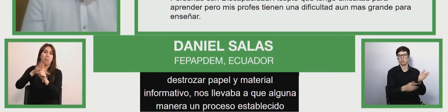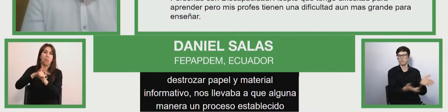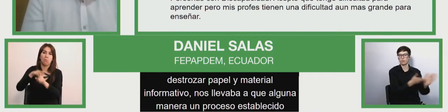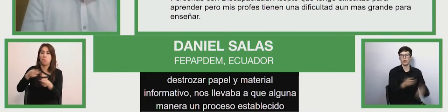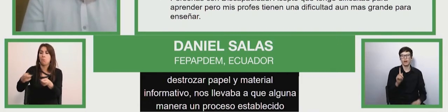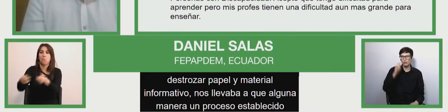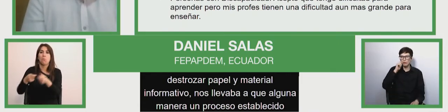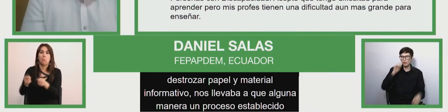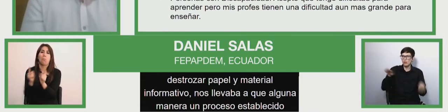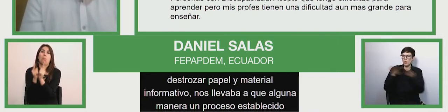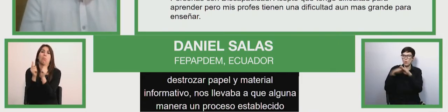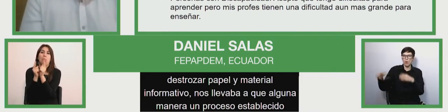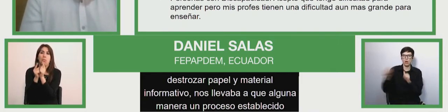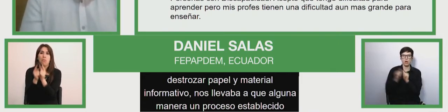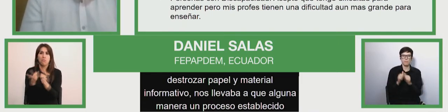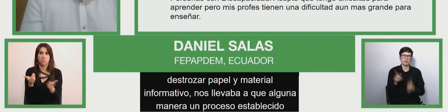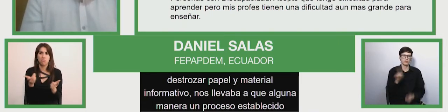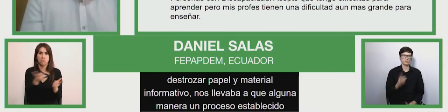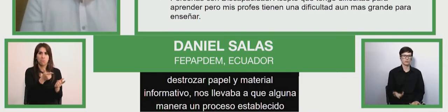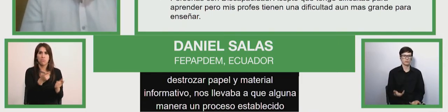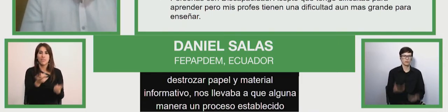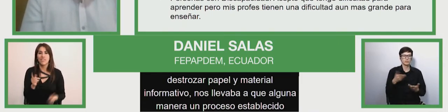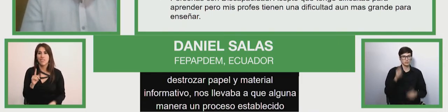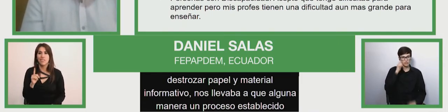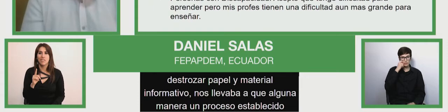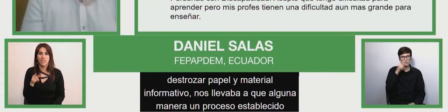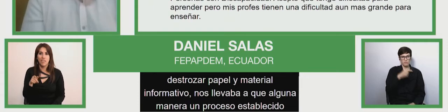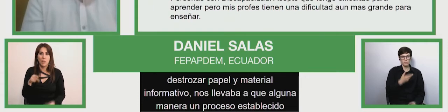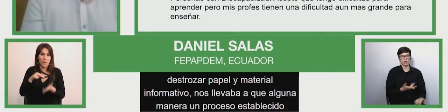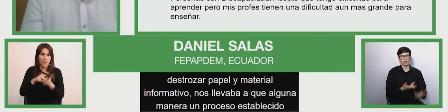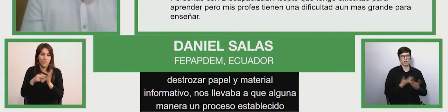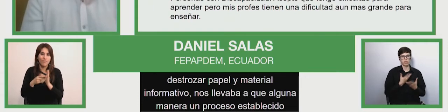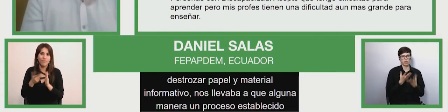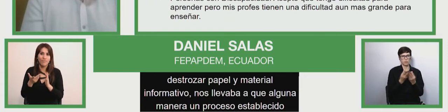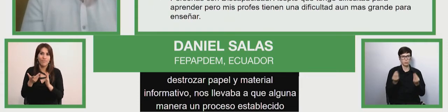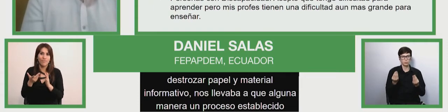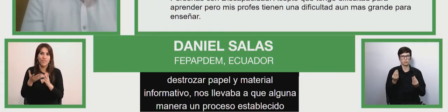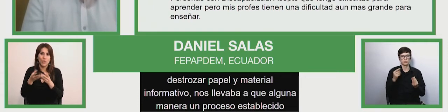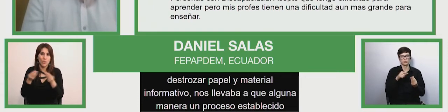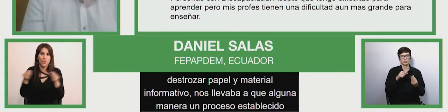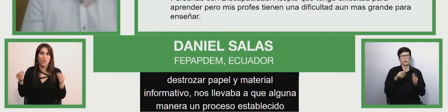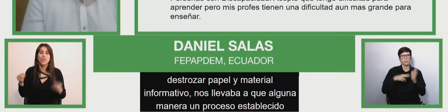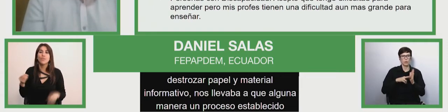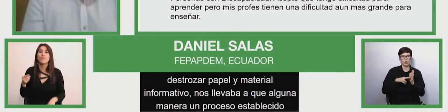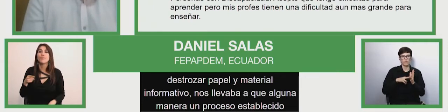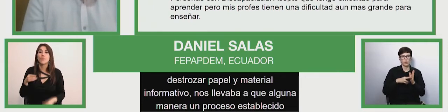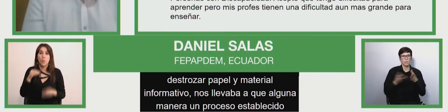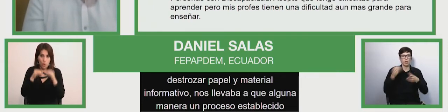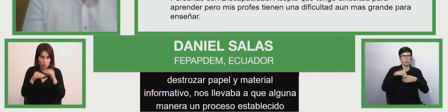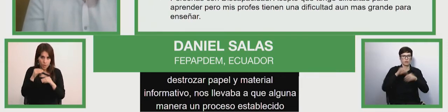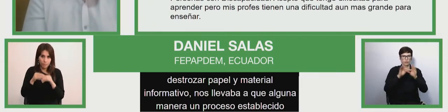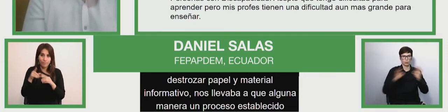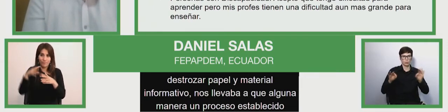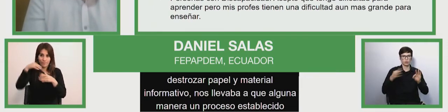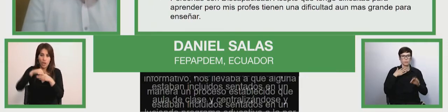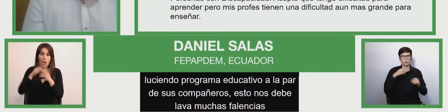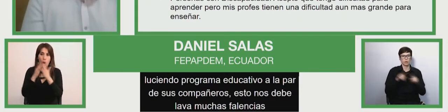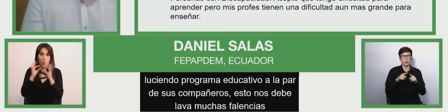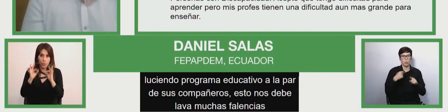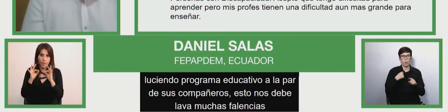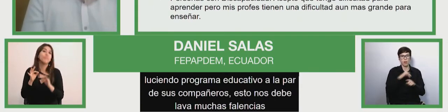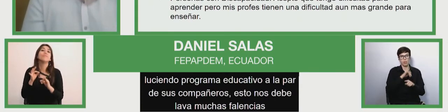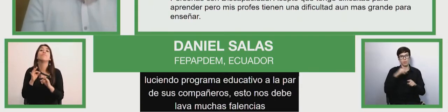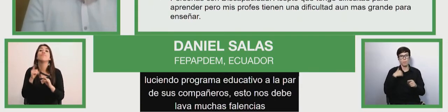la par de sus compañeros. Esto nos develaba muchísimas falencias, empezando porque justamente nosotros terminamos haciendo libros,